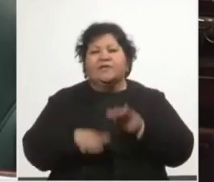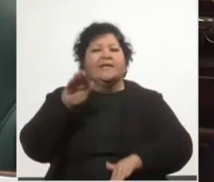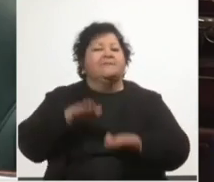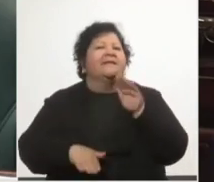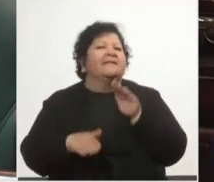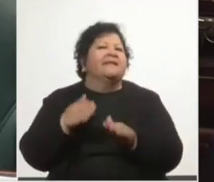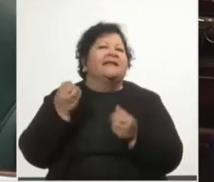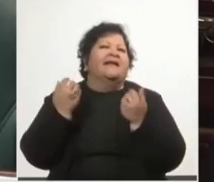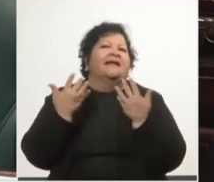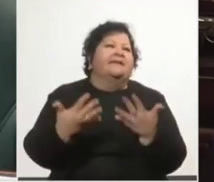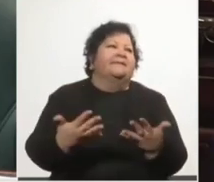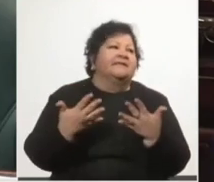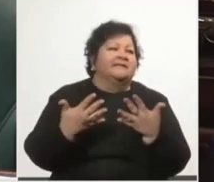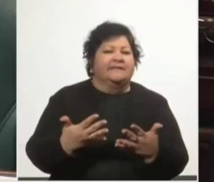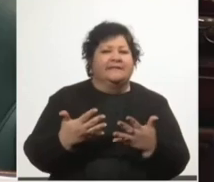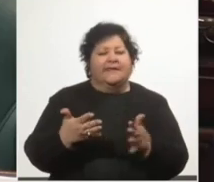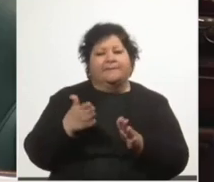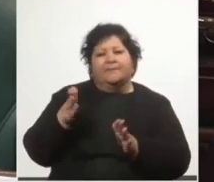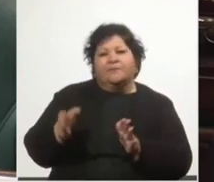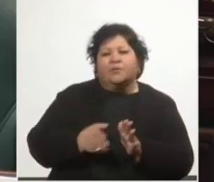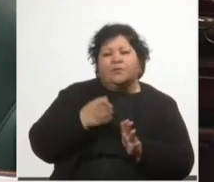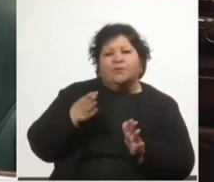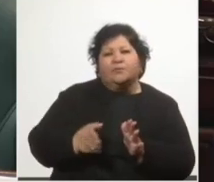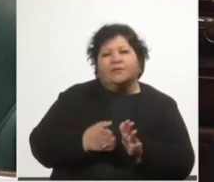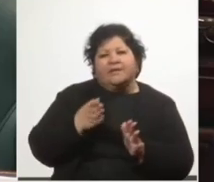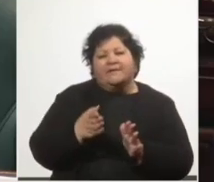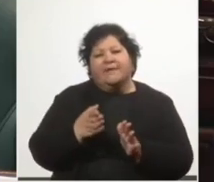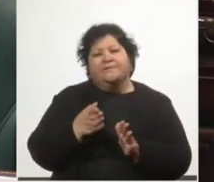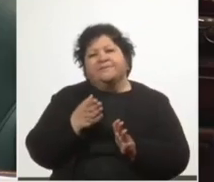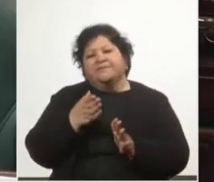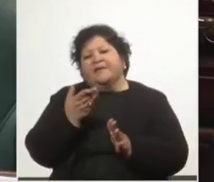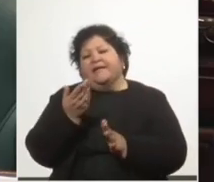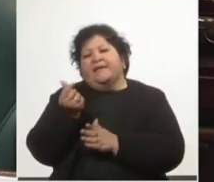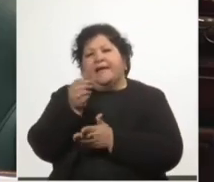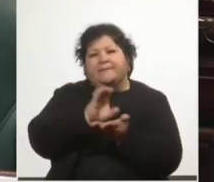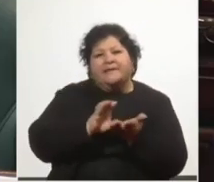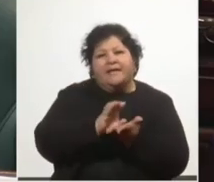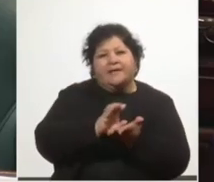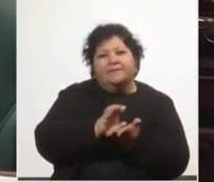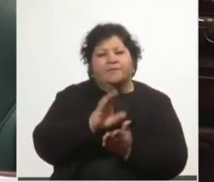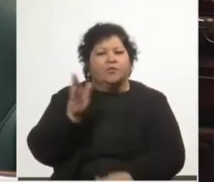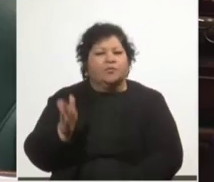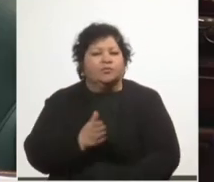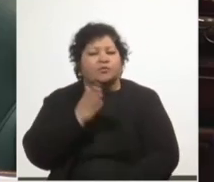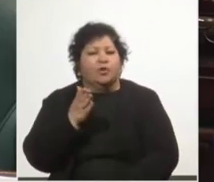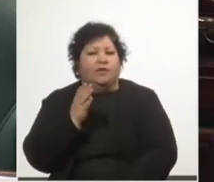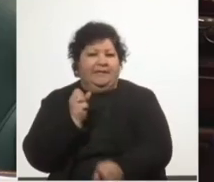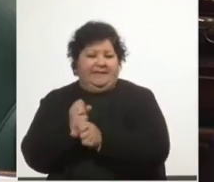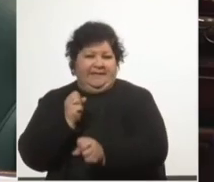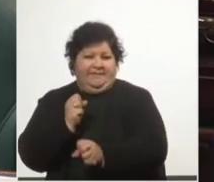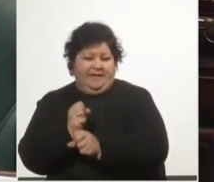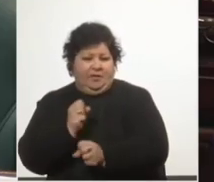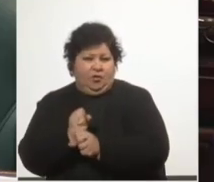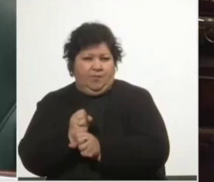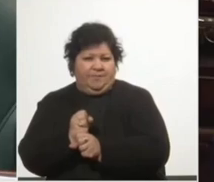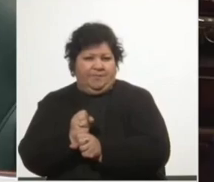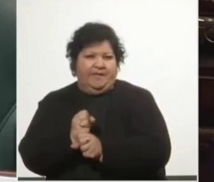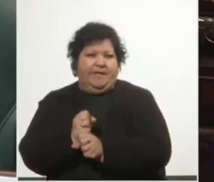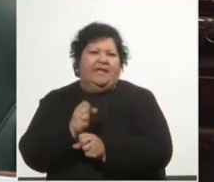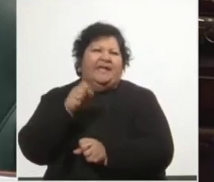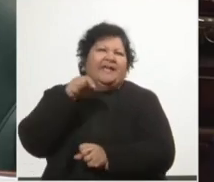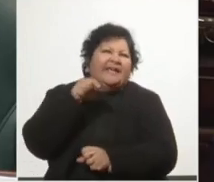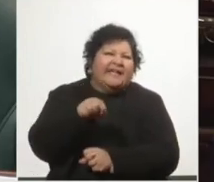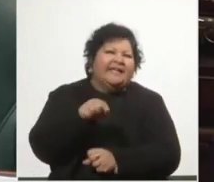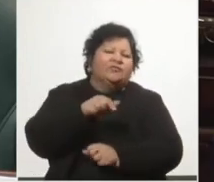productivas que tenga el país en términos de capital, tecnología y trabajo. El equipo económico, muy lejos de los eslogans de campaña